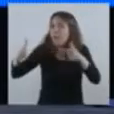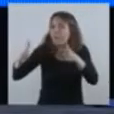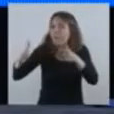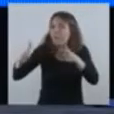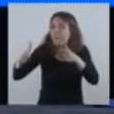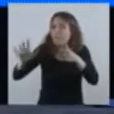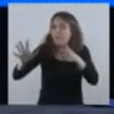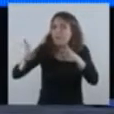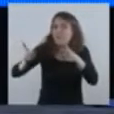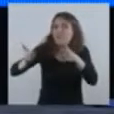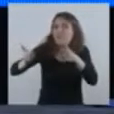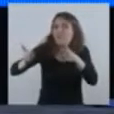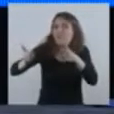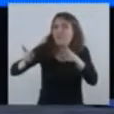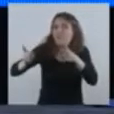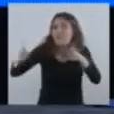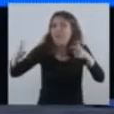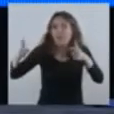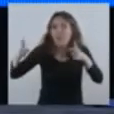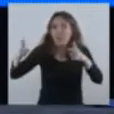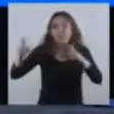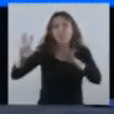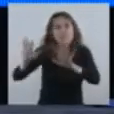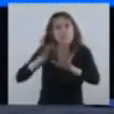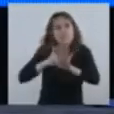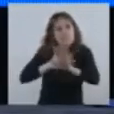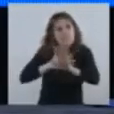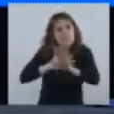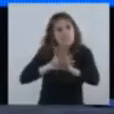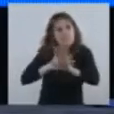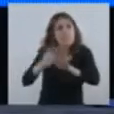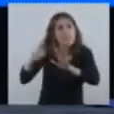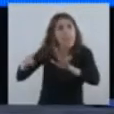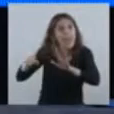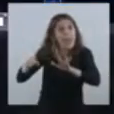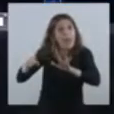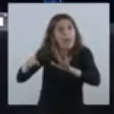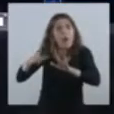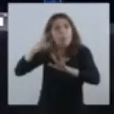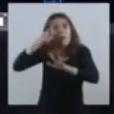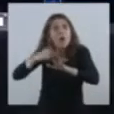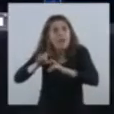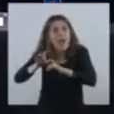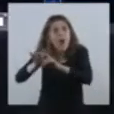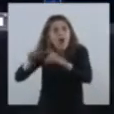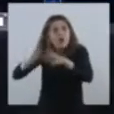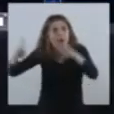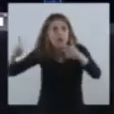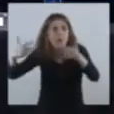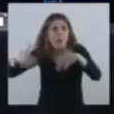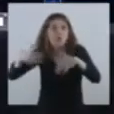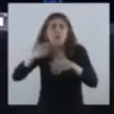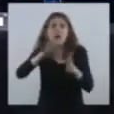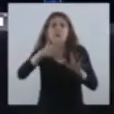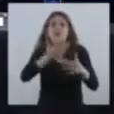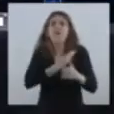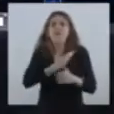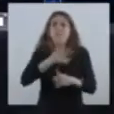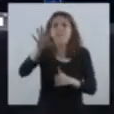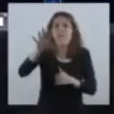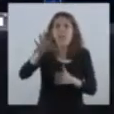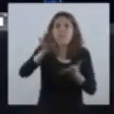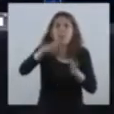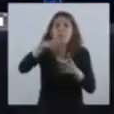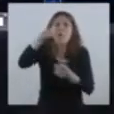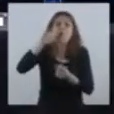Y eso nos da cierta tranquilidad, pero es una meseta todavía muy alta. En el caso de Santa Fe, de alrededor de 2